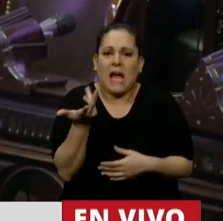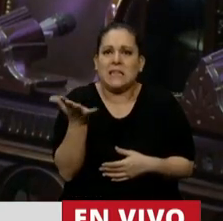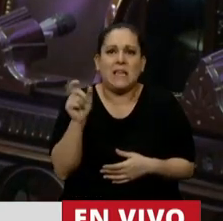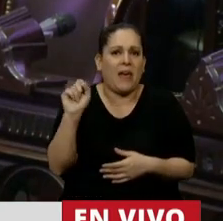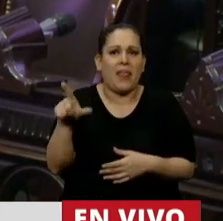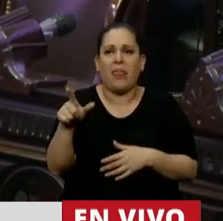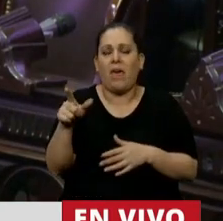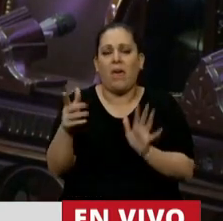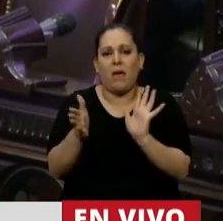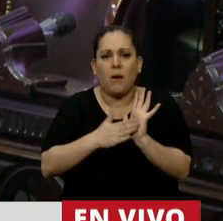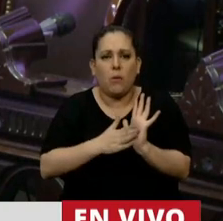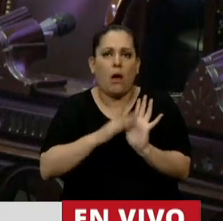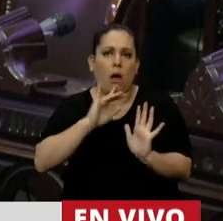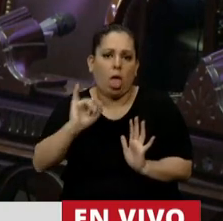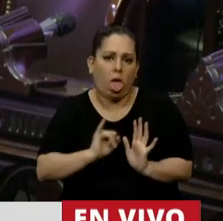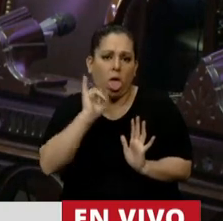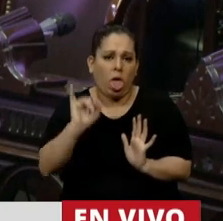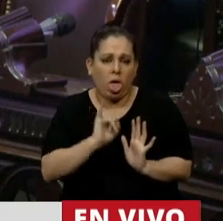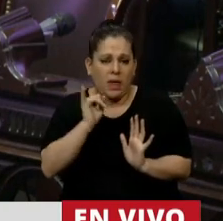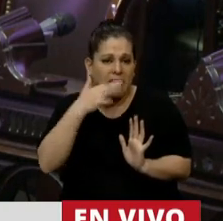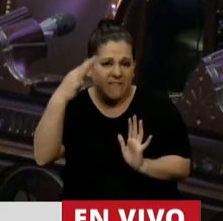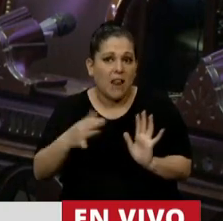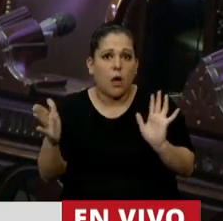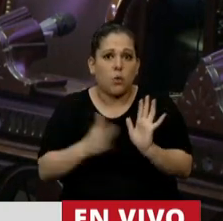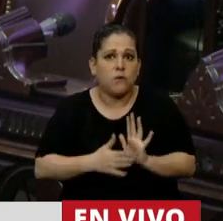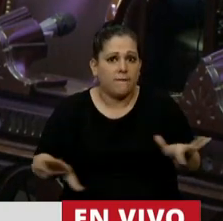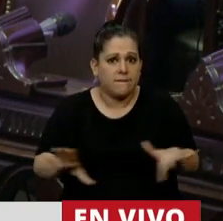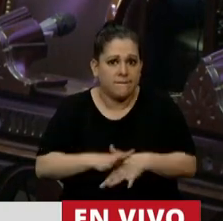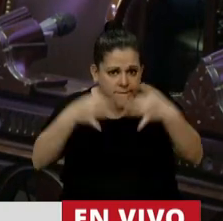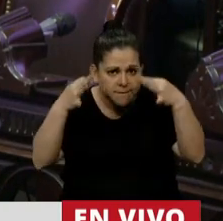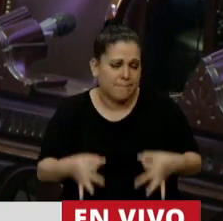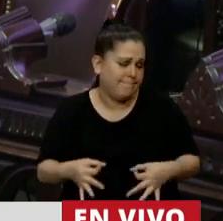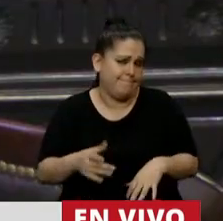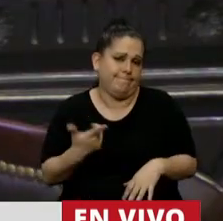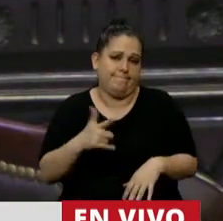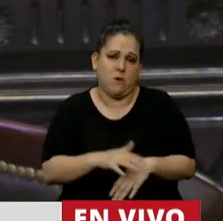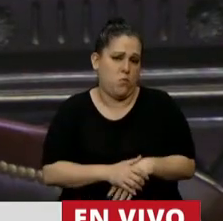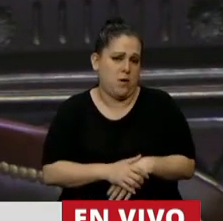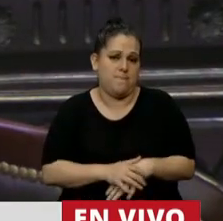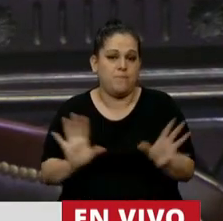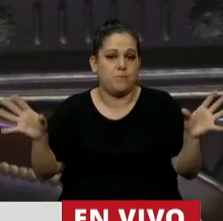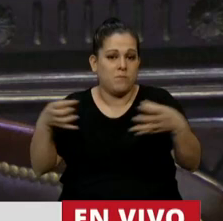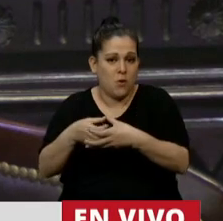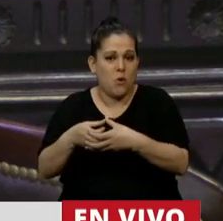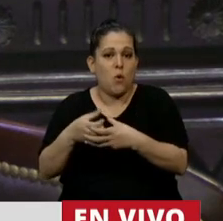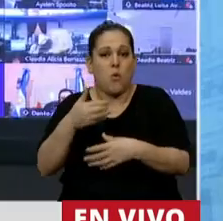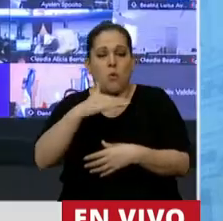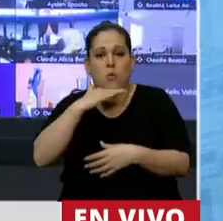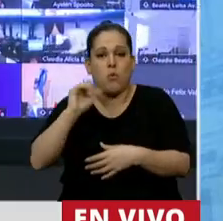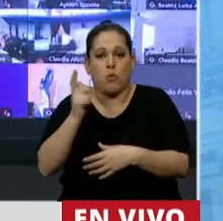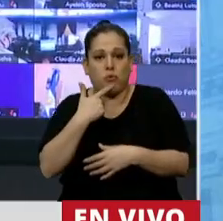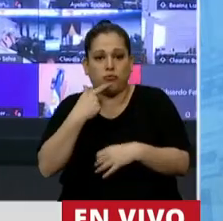justificativos que no justifican absolutamente nada. Juntos por el cambio, cambiemos, debería